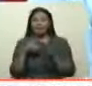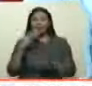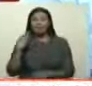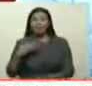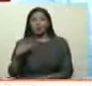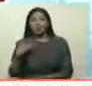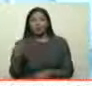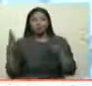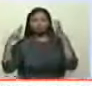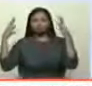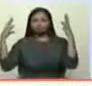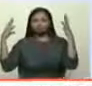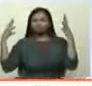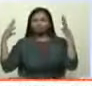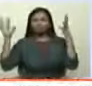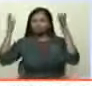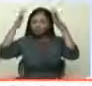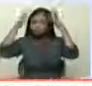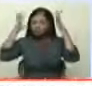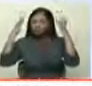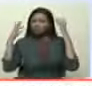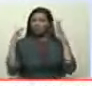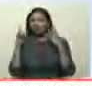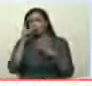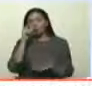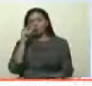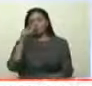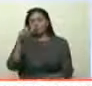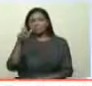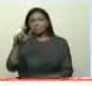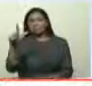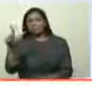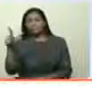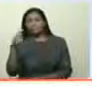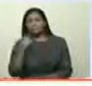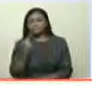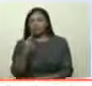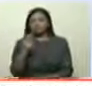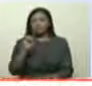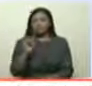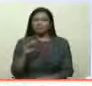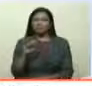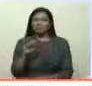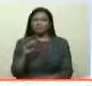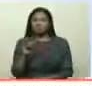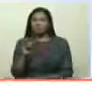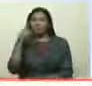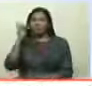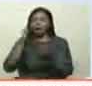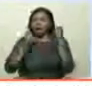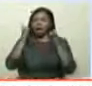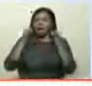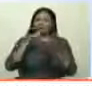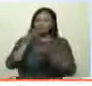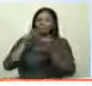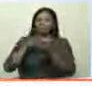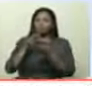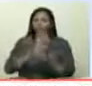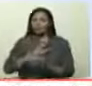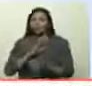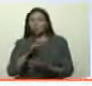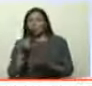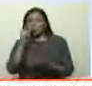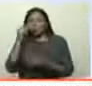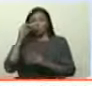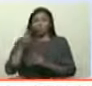pelúo, melenúo, llamado Paul Gilman, eran la celebridad nacional del rock y el